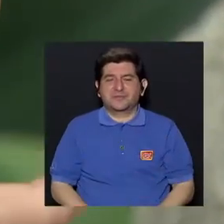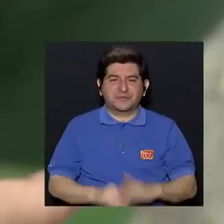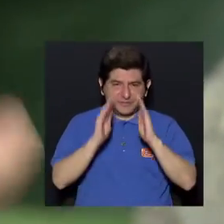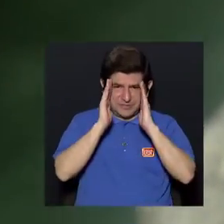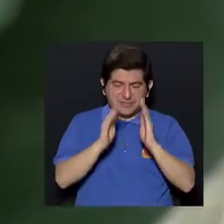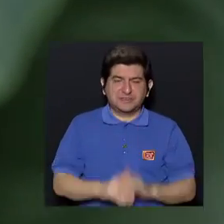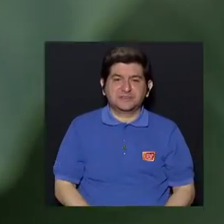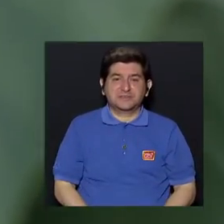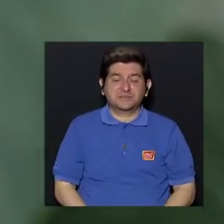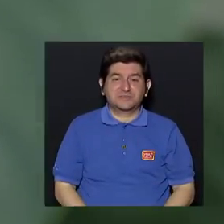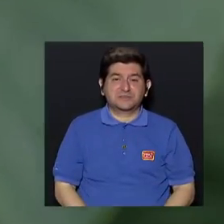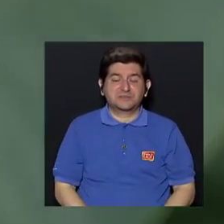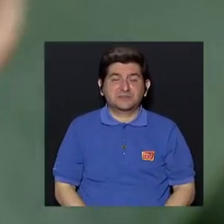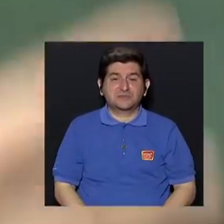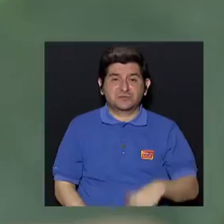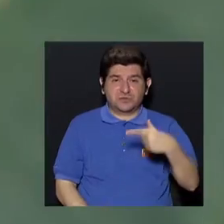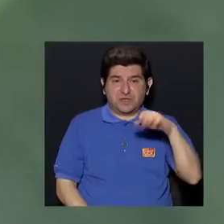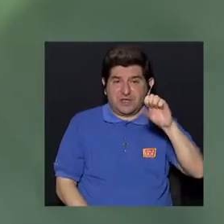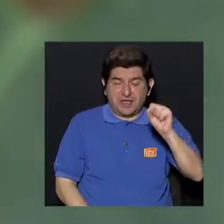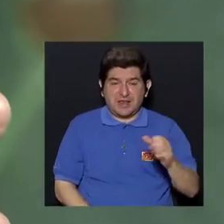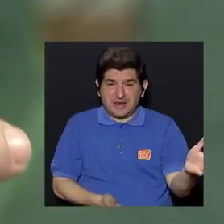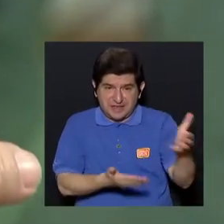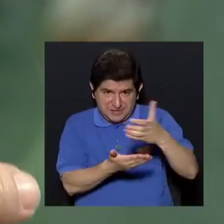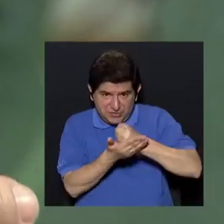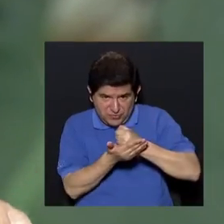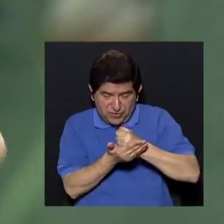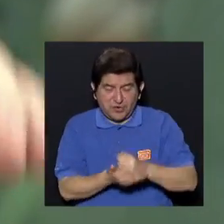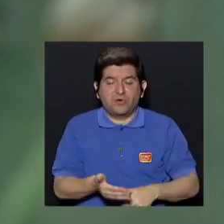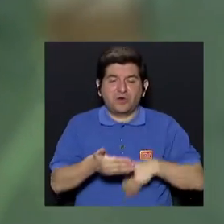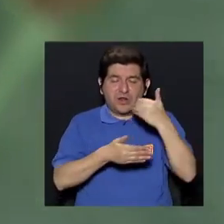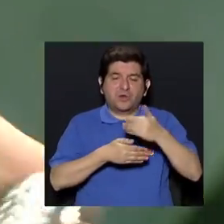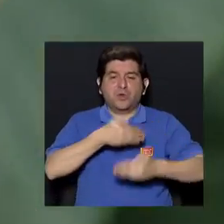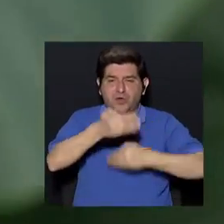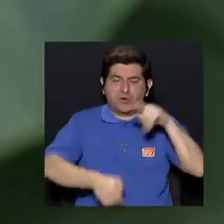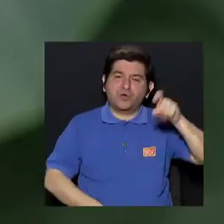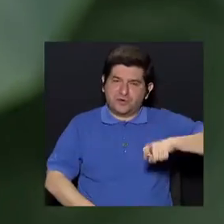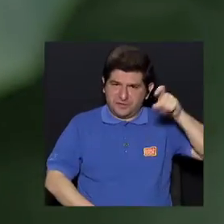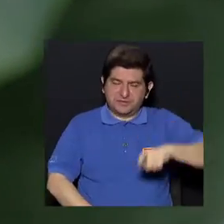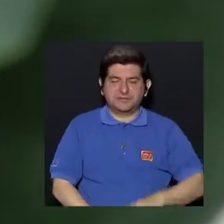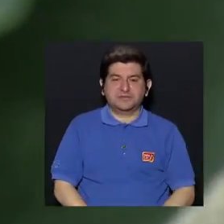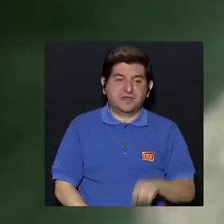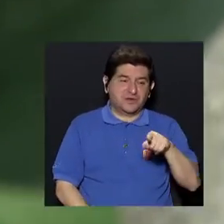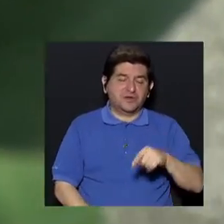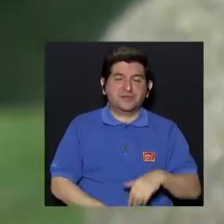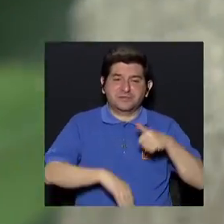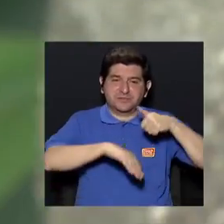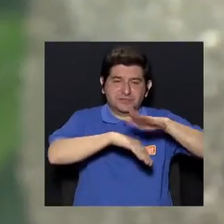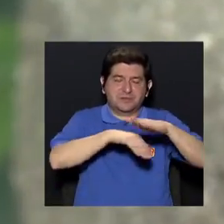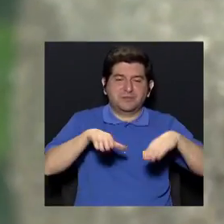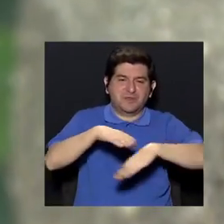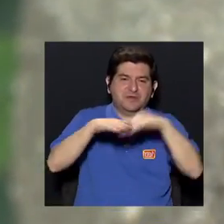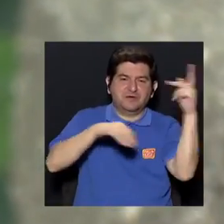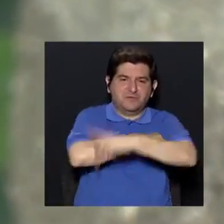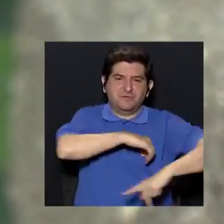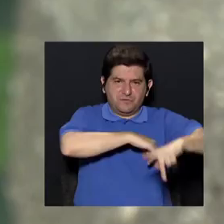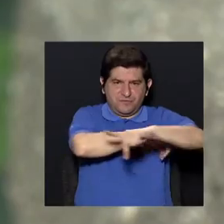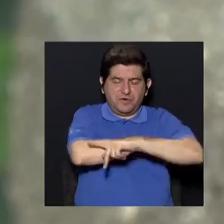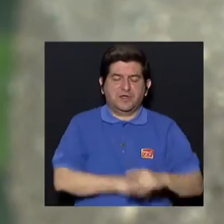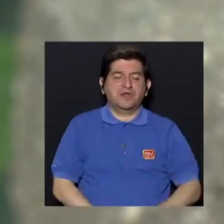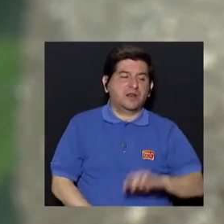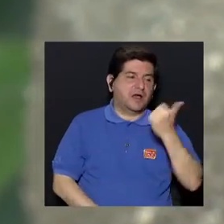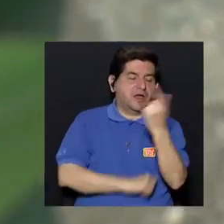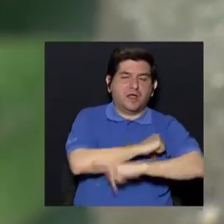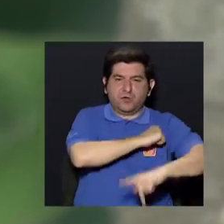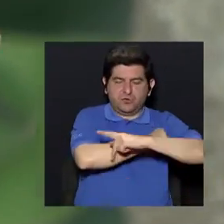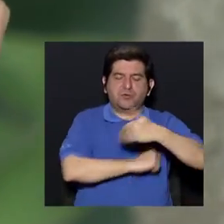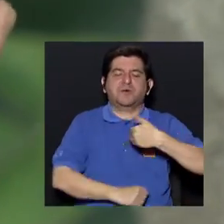hay un filtro que recoge el gas, eso después hay que tratarlo, ¿verdad?, entonces eso sale del país, ¿verdad?, a países